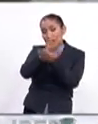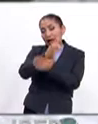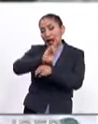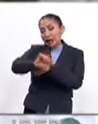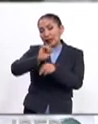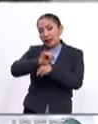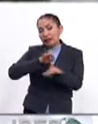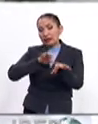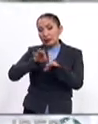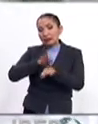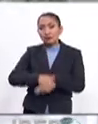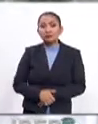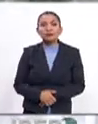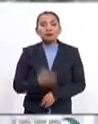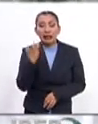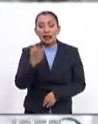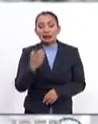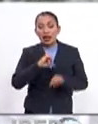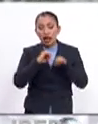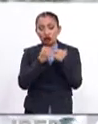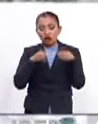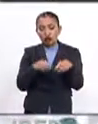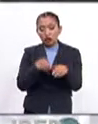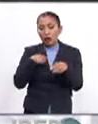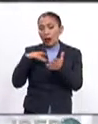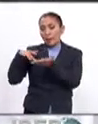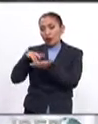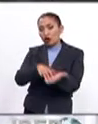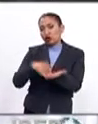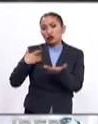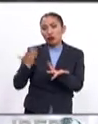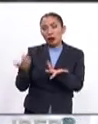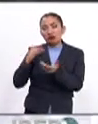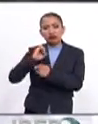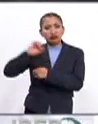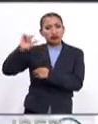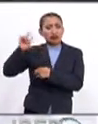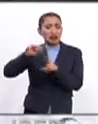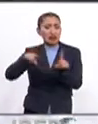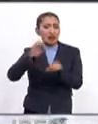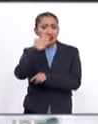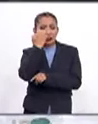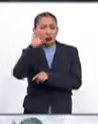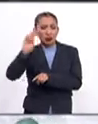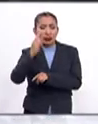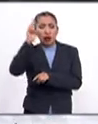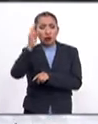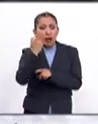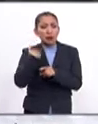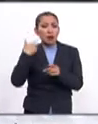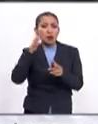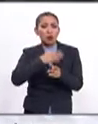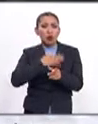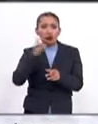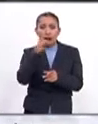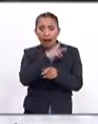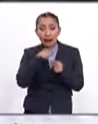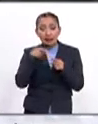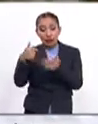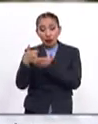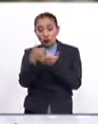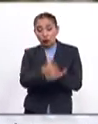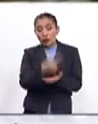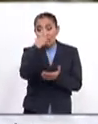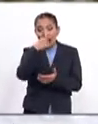país y tener trabajo. Esta asociación contó con el apoyo de decanos de diferentes facultades de la Universidad de Buenos Aires, lo que